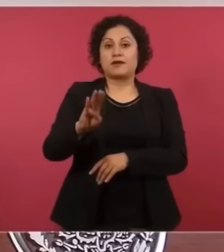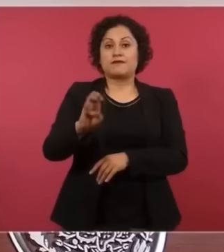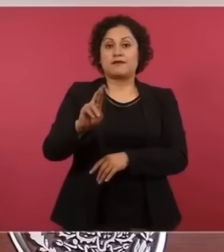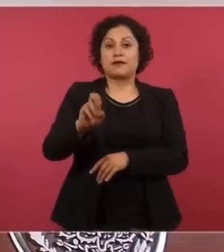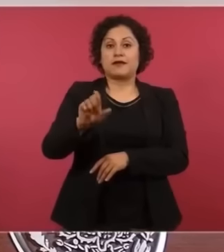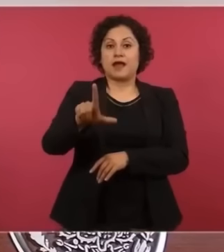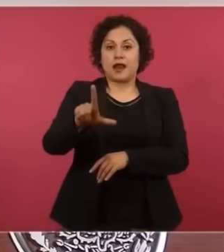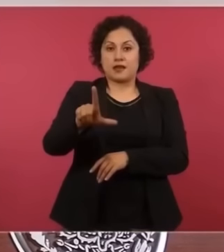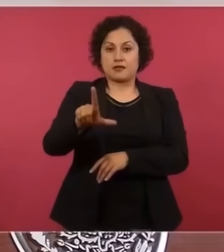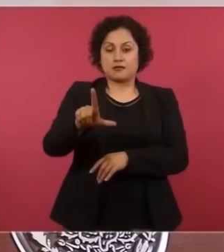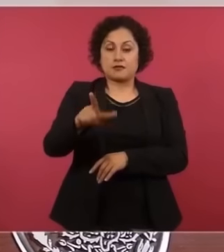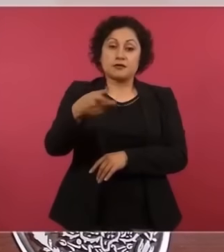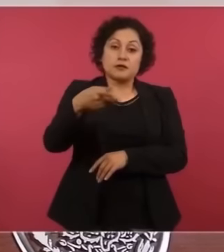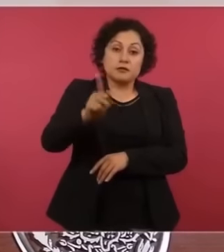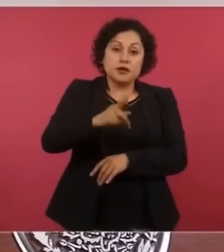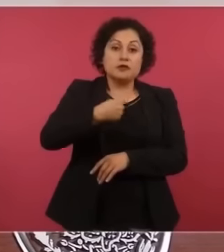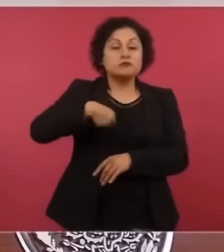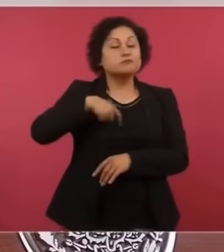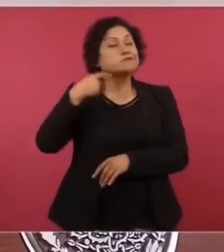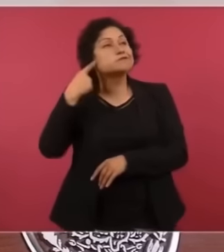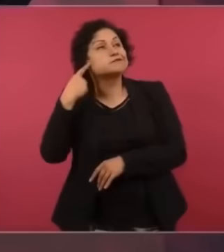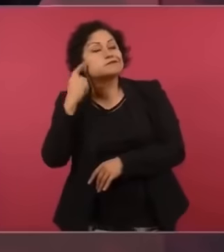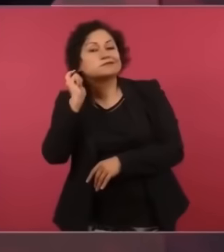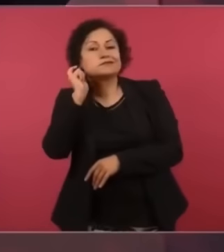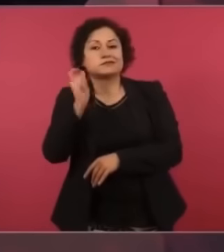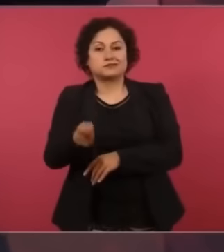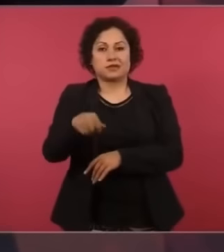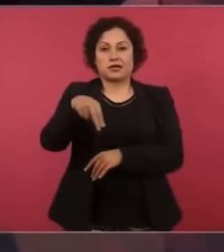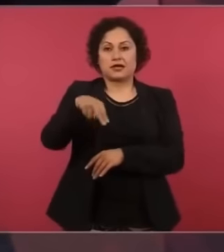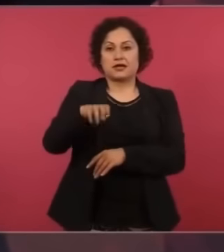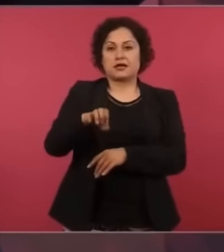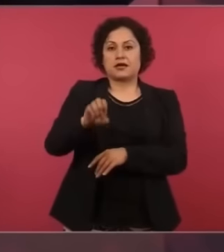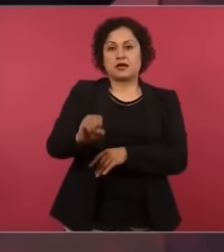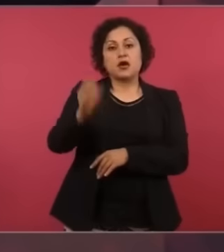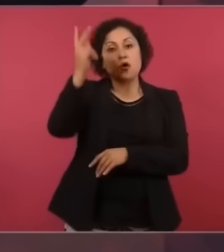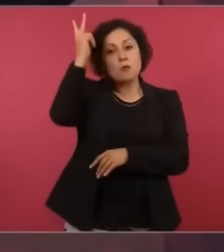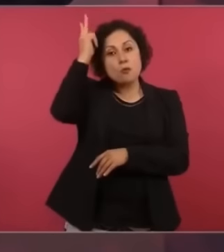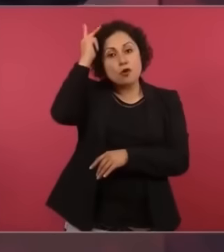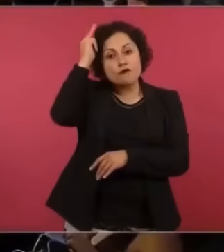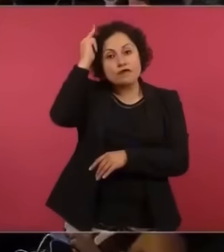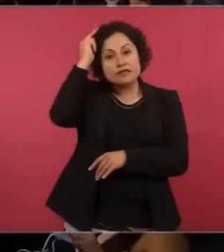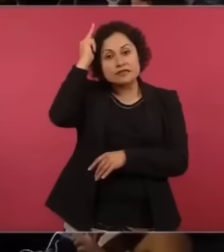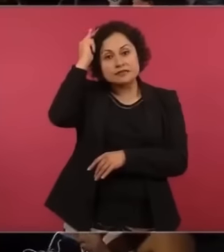desde 1983